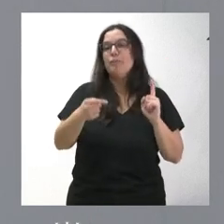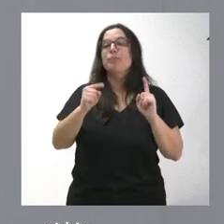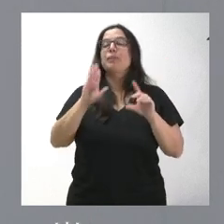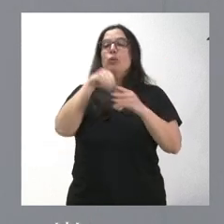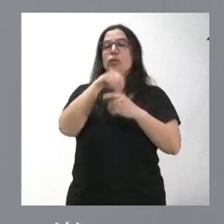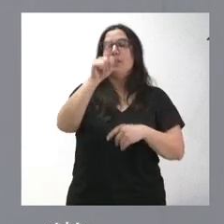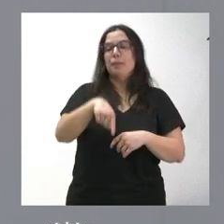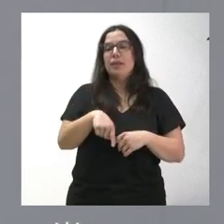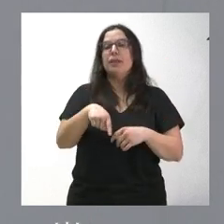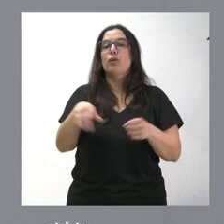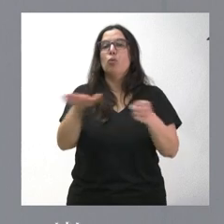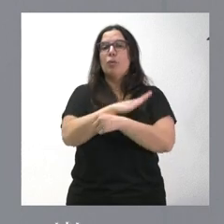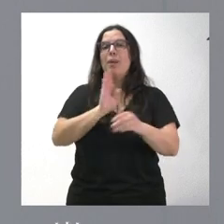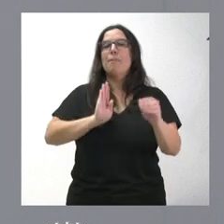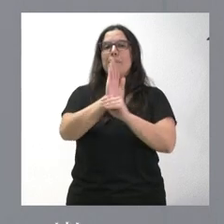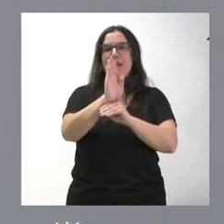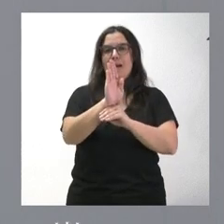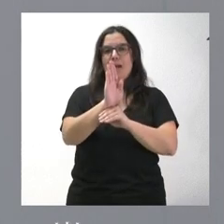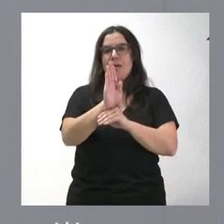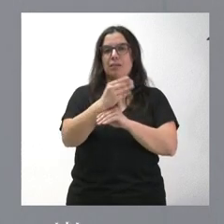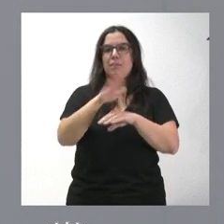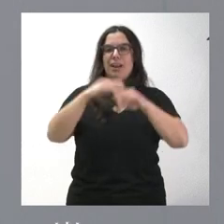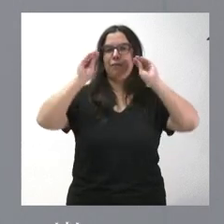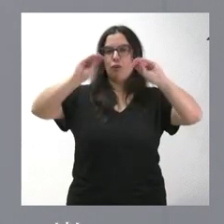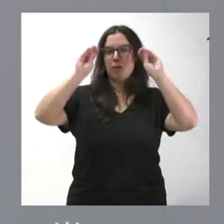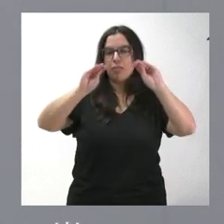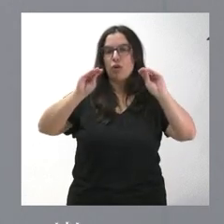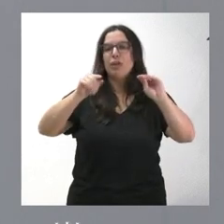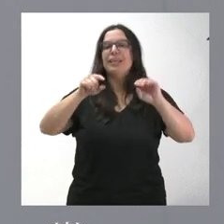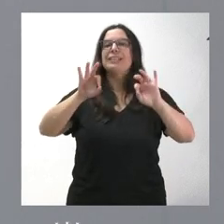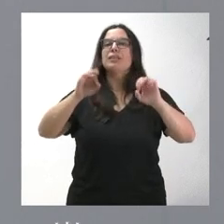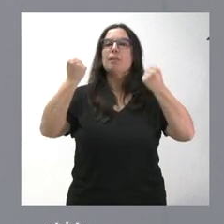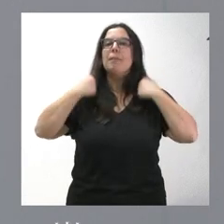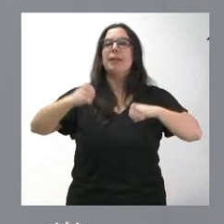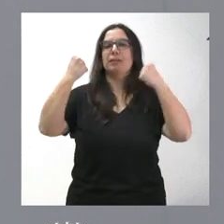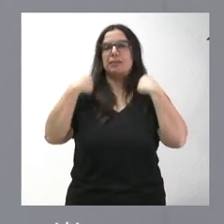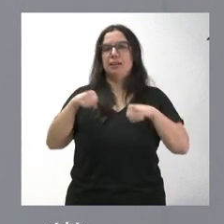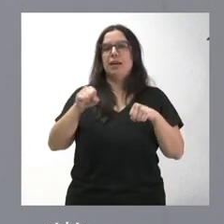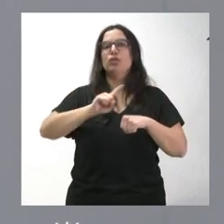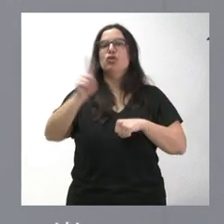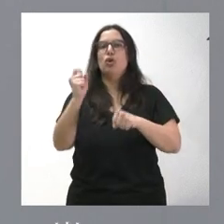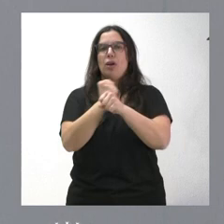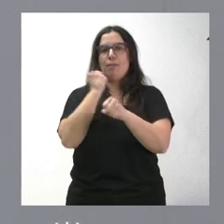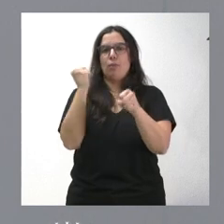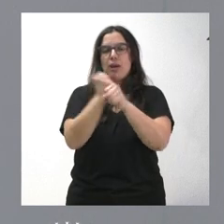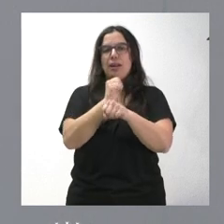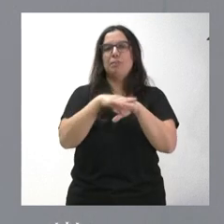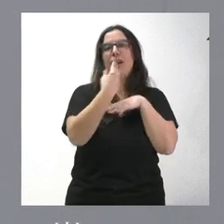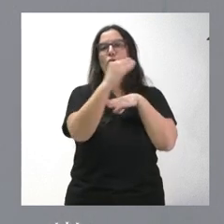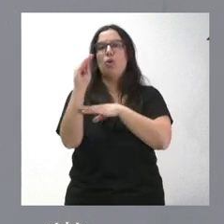el abono de la beca que van a recibir en esta formación y en estas prácticas no laborales los jóvenes